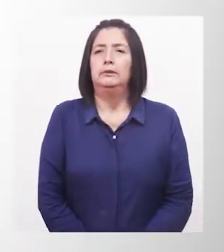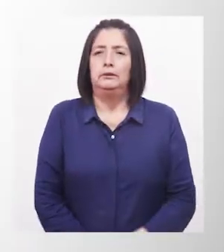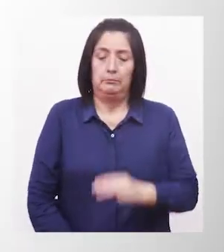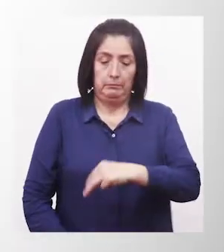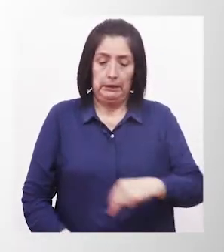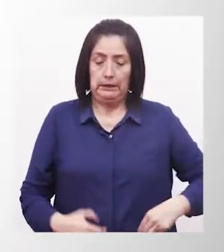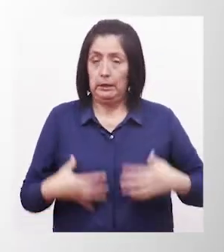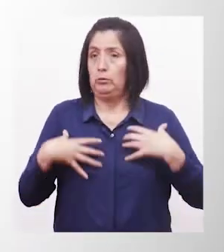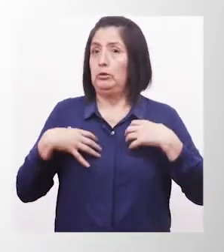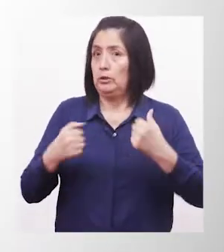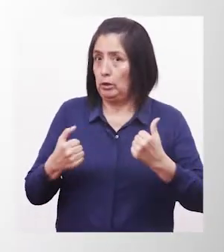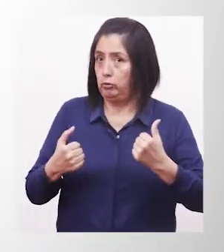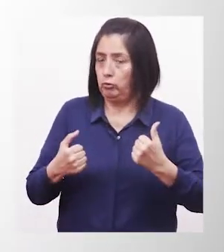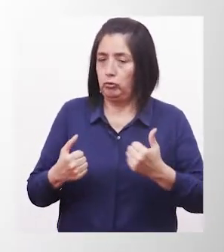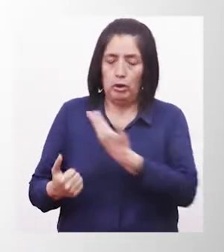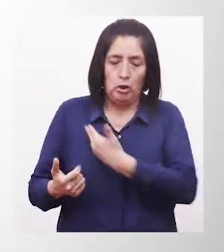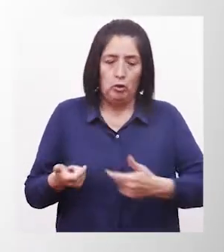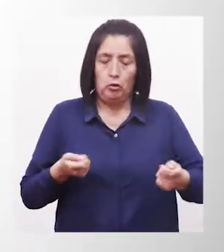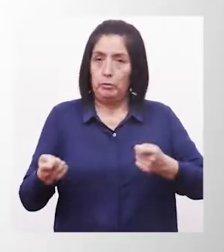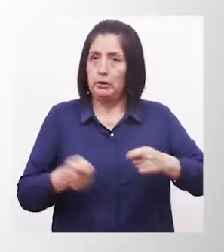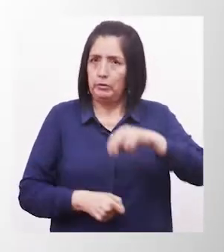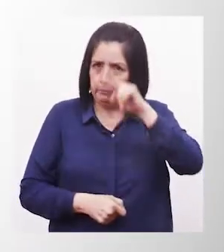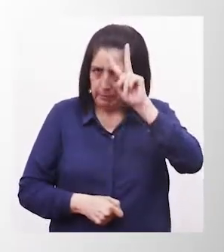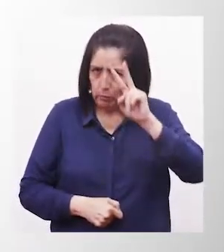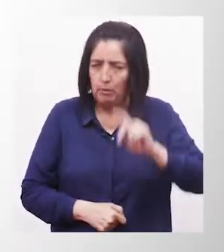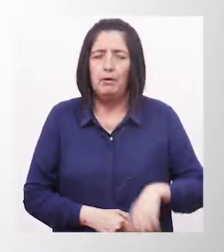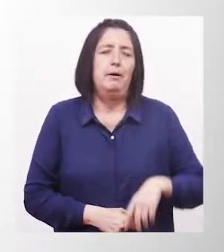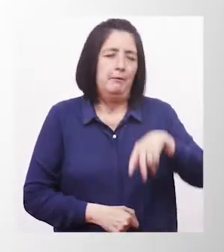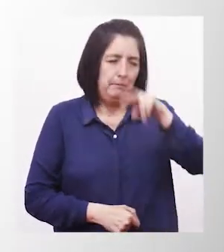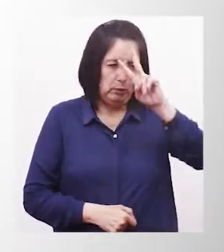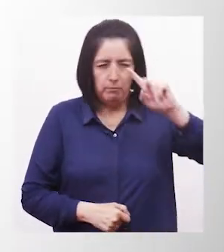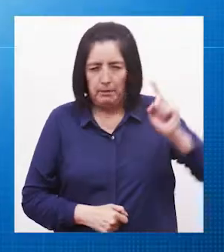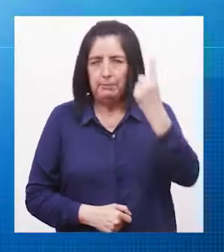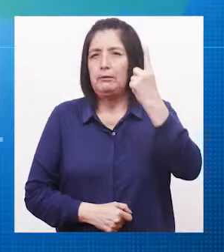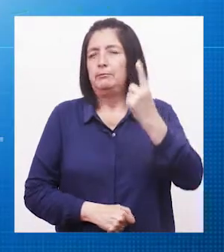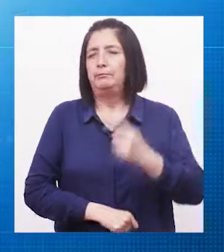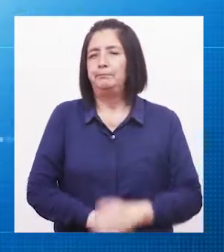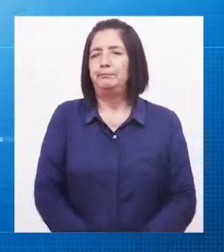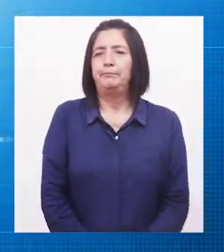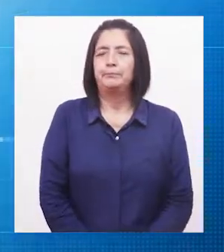Ministerio de Salud Gobierno del Perú El Perú primero